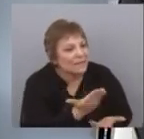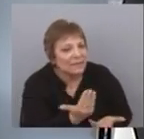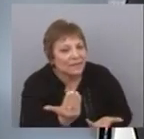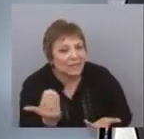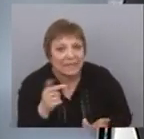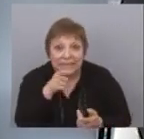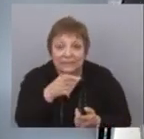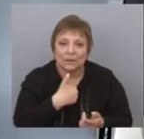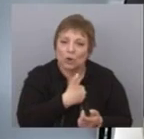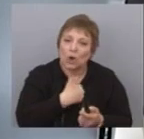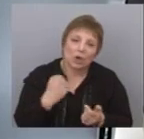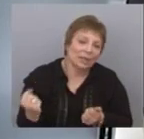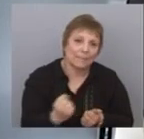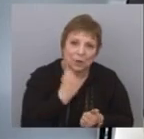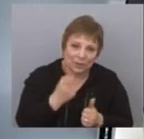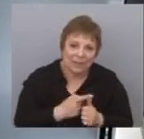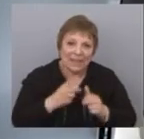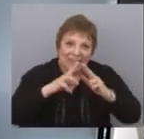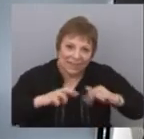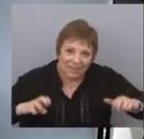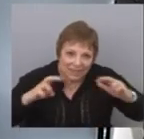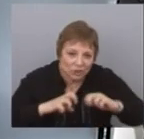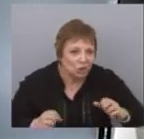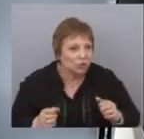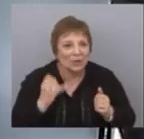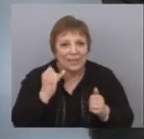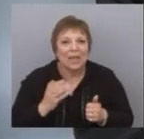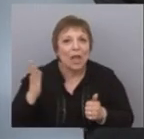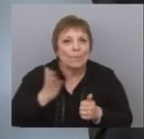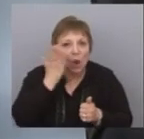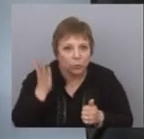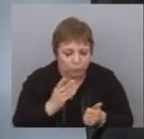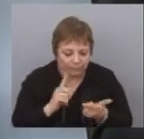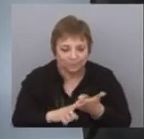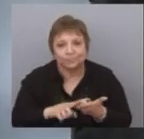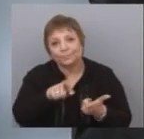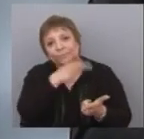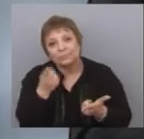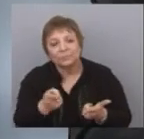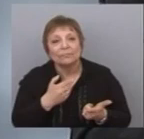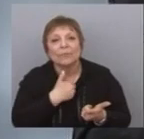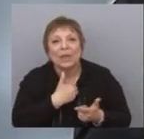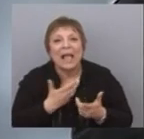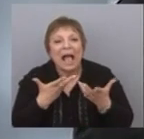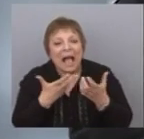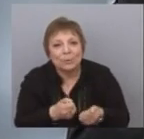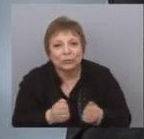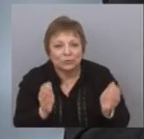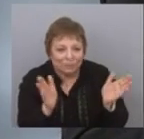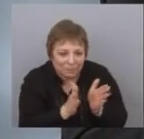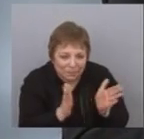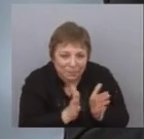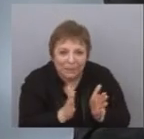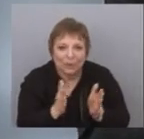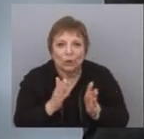Ese es un rol fundamental, innovación e investigación aplicada a la producción. Después está el rol de apoyo a las pequeñas, micro y medianas